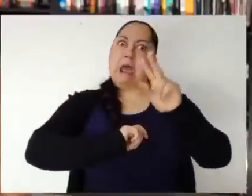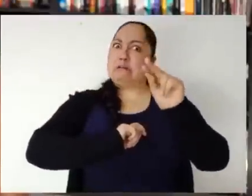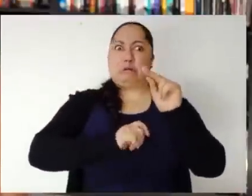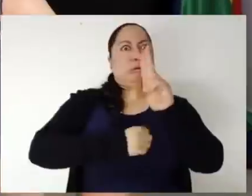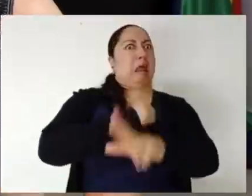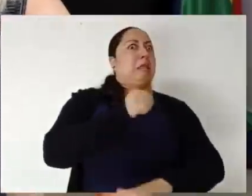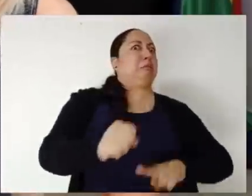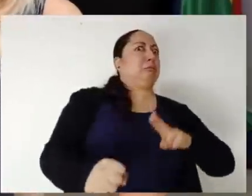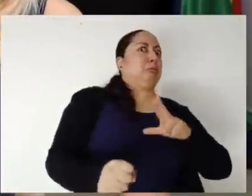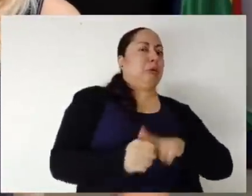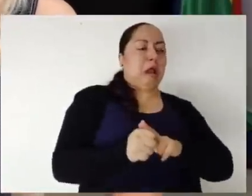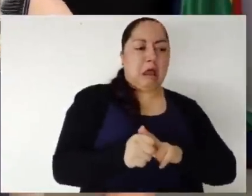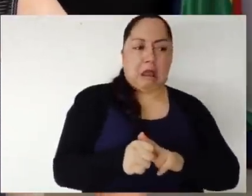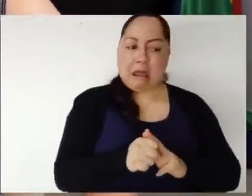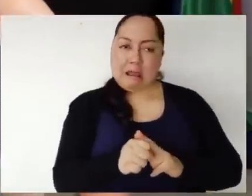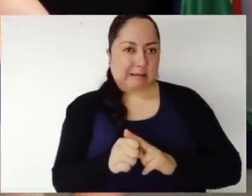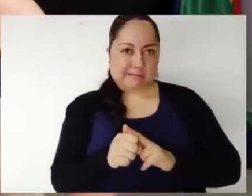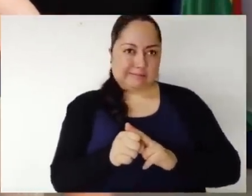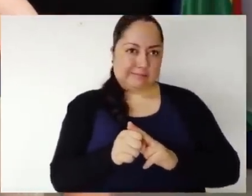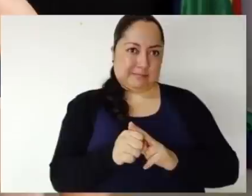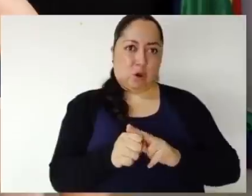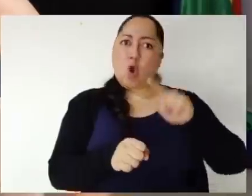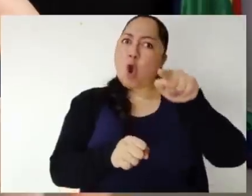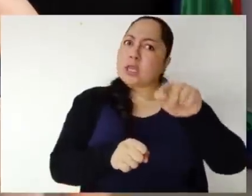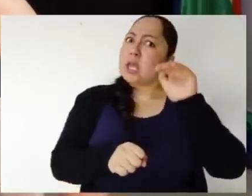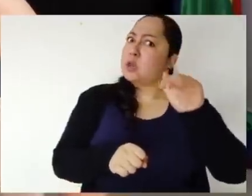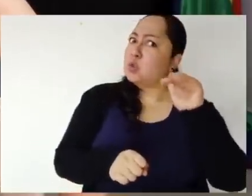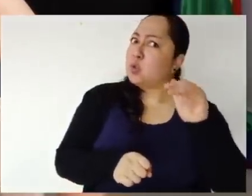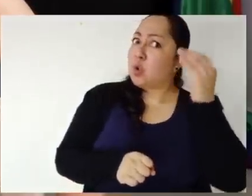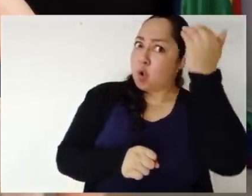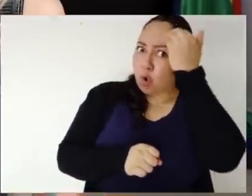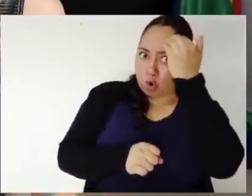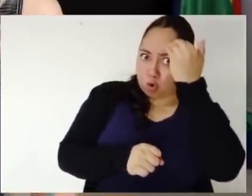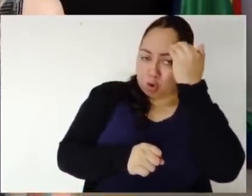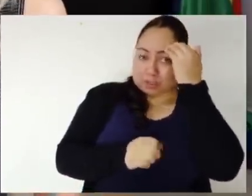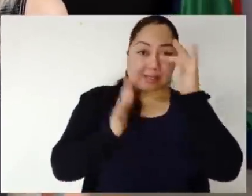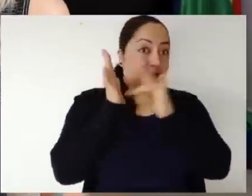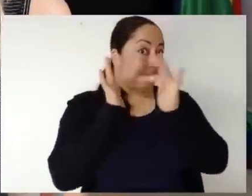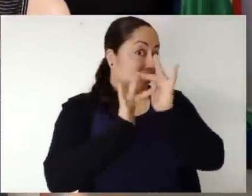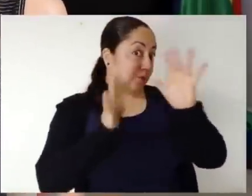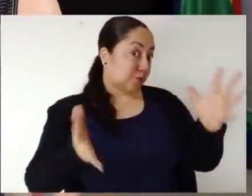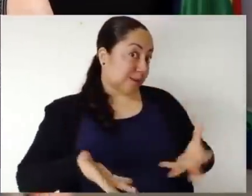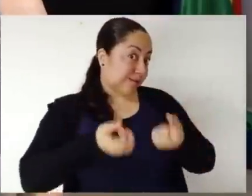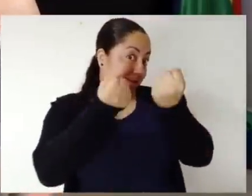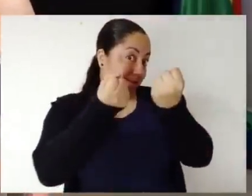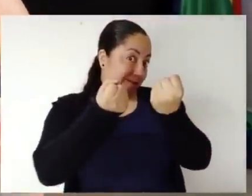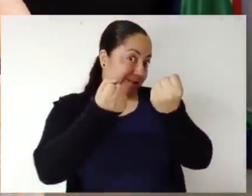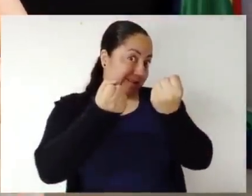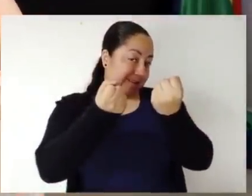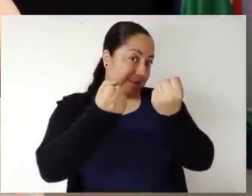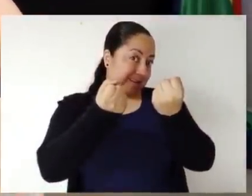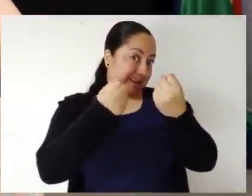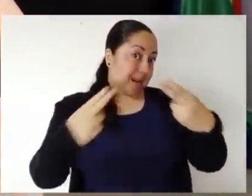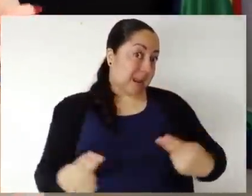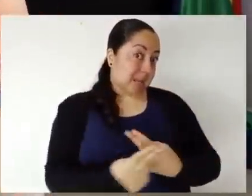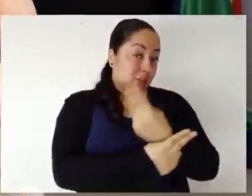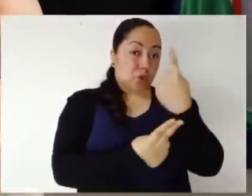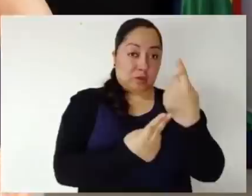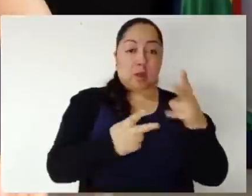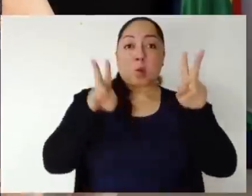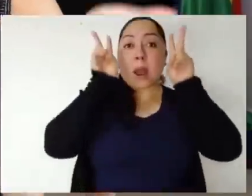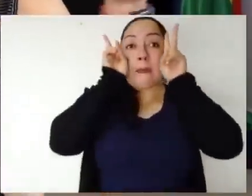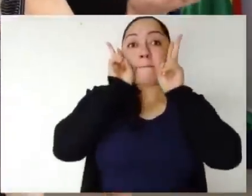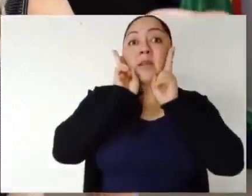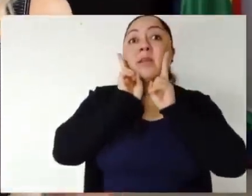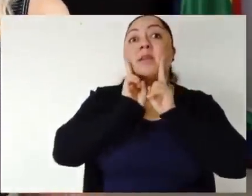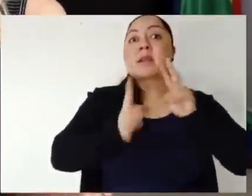de un muy amable. Y ahora déjame Ophelia contarte acerca de nuestro salvador Jesucristo, persona que nació de una virgen, caminó sobre el agua y resucitó